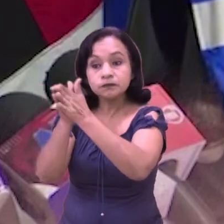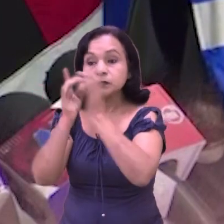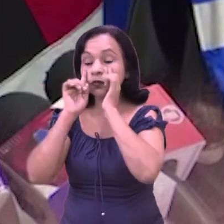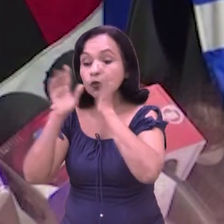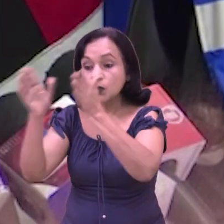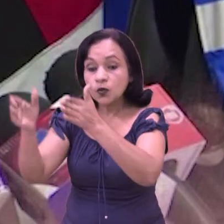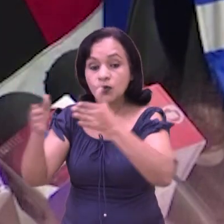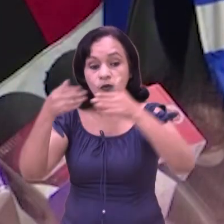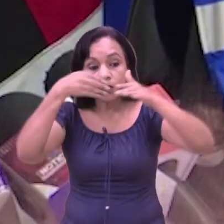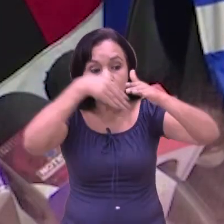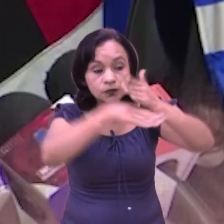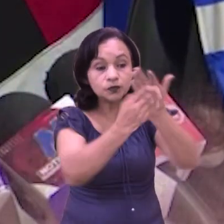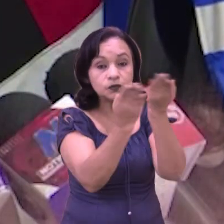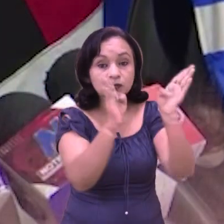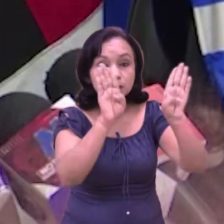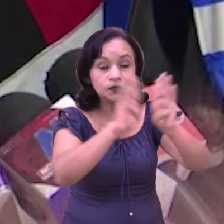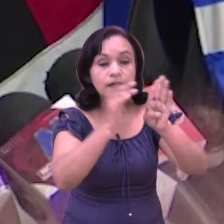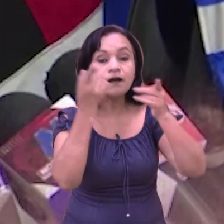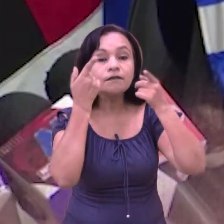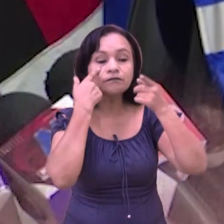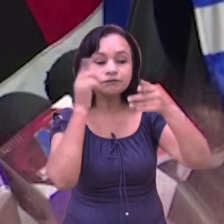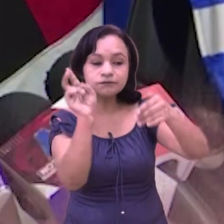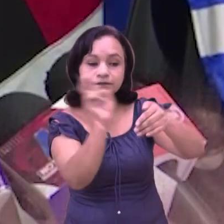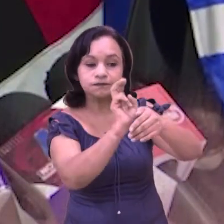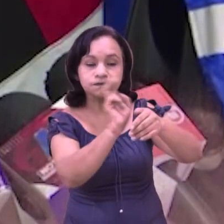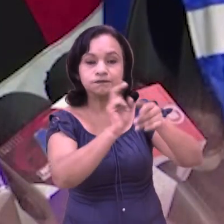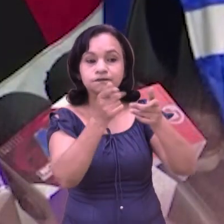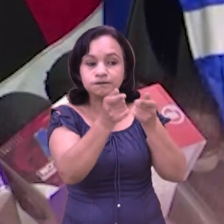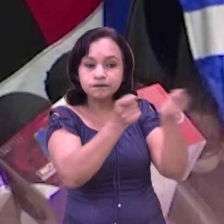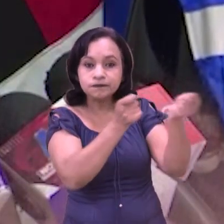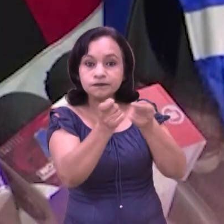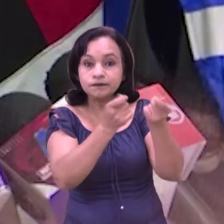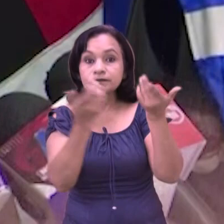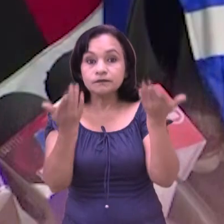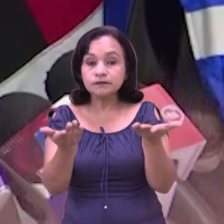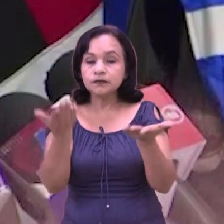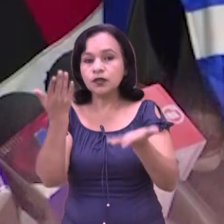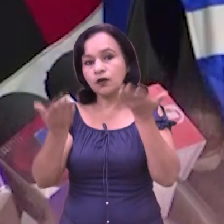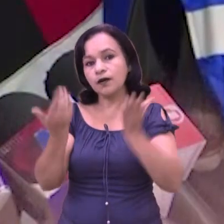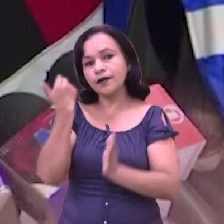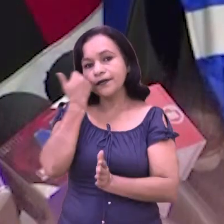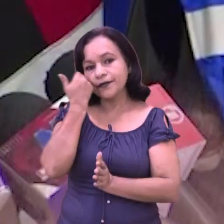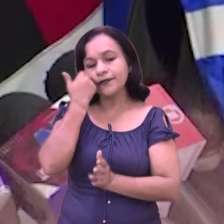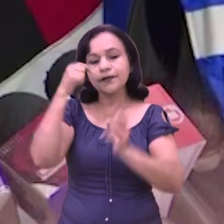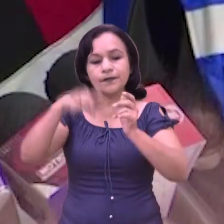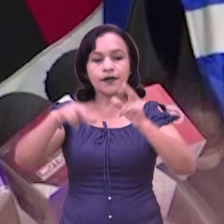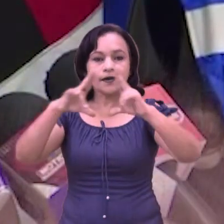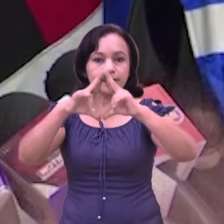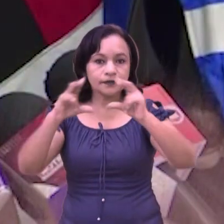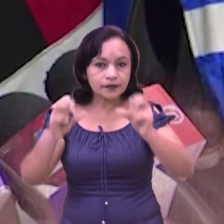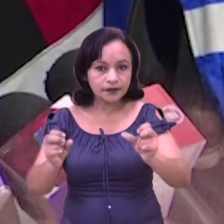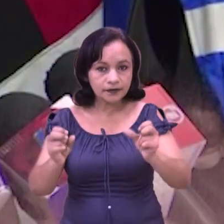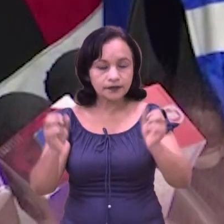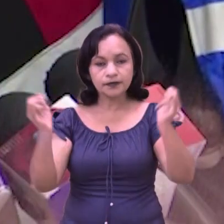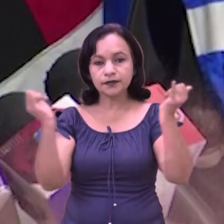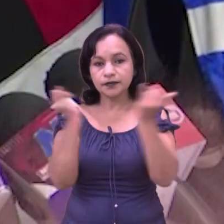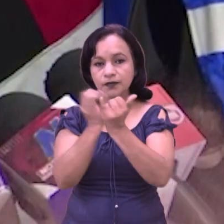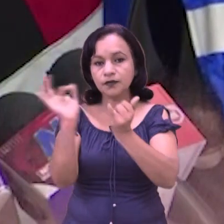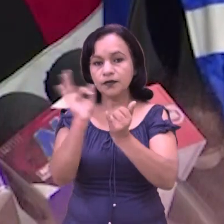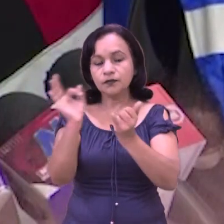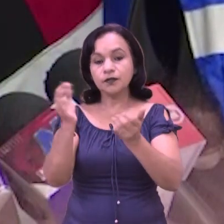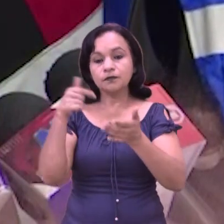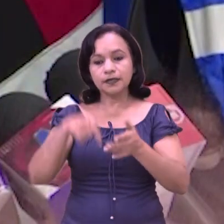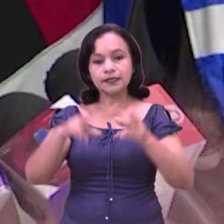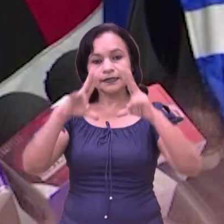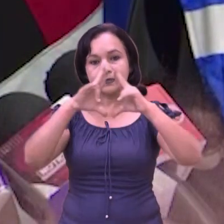tomar las medidas de prevención en el país en cuanto al seguimiento o los episodios que se puedan presentar en nuestro país. A la vez estamos